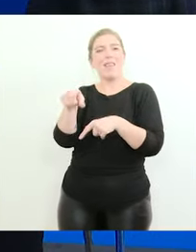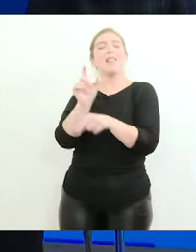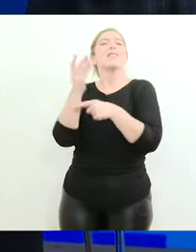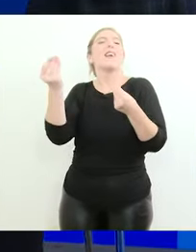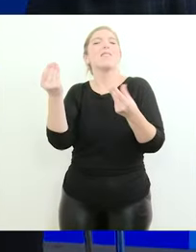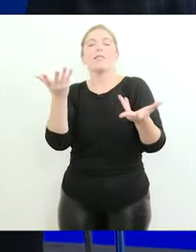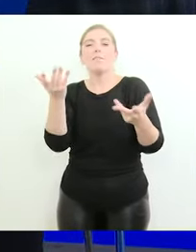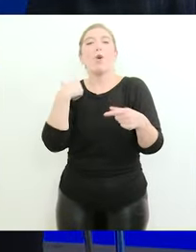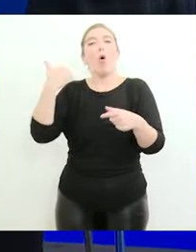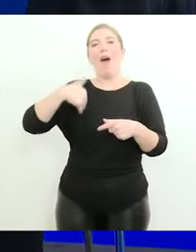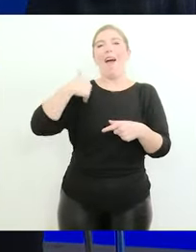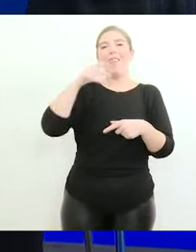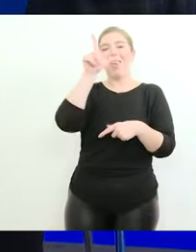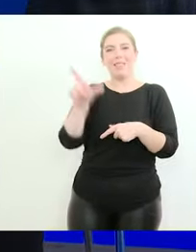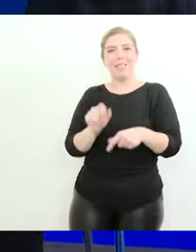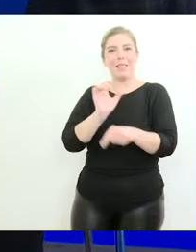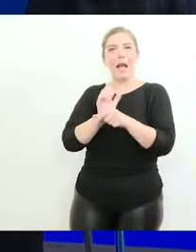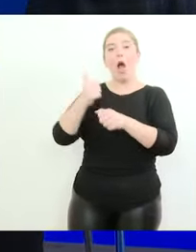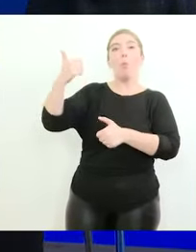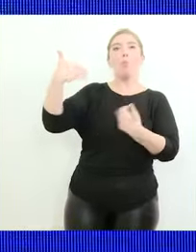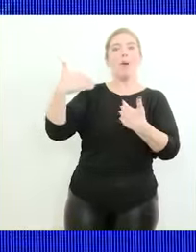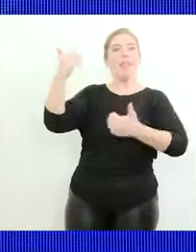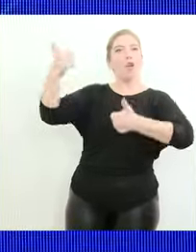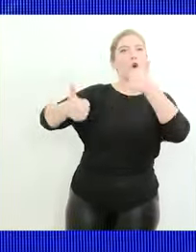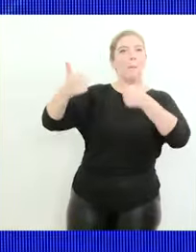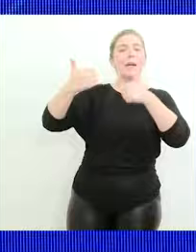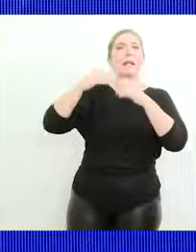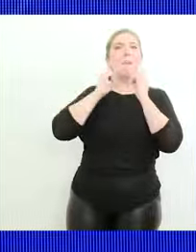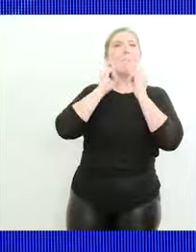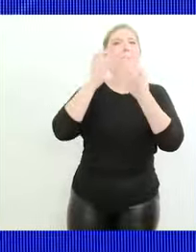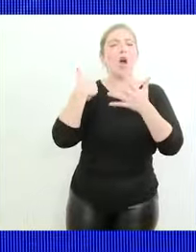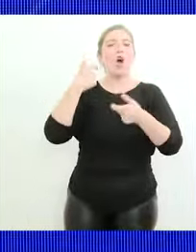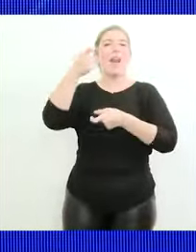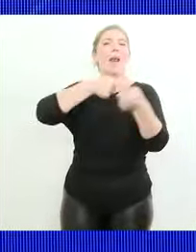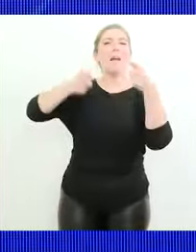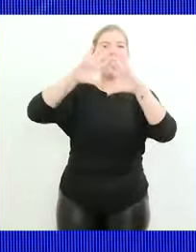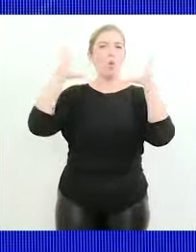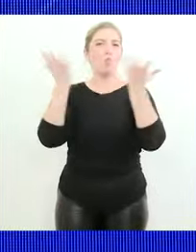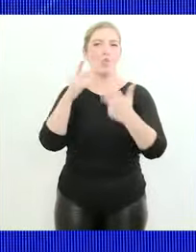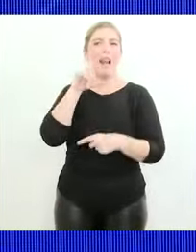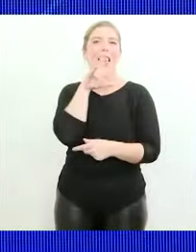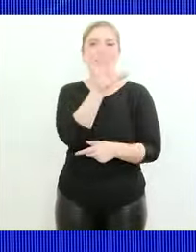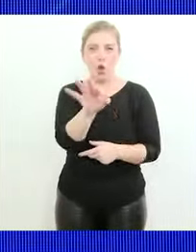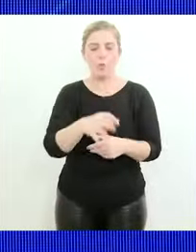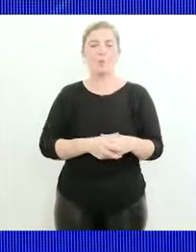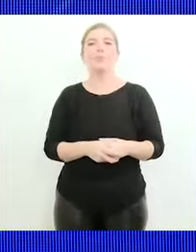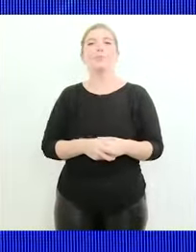digamos pone a la Argentina en un nivel de competitividad aún mayor en el mercado mundial del litio ahora